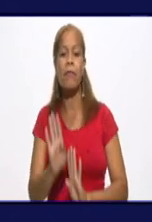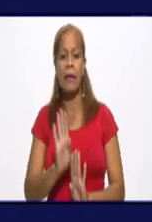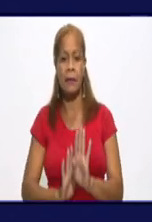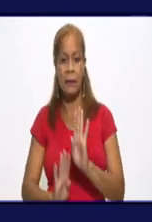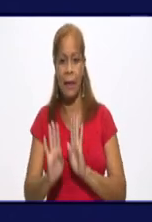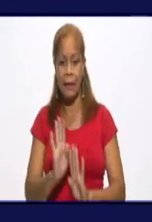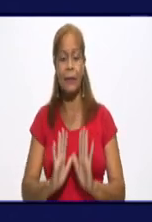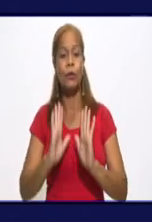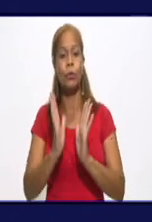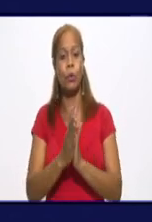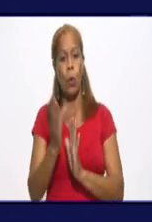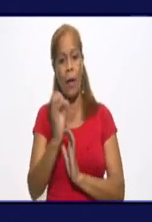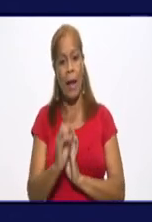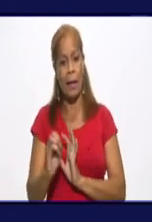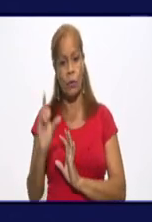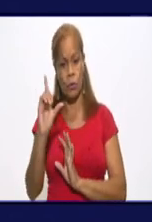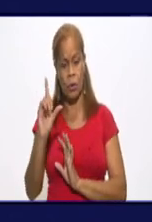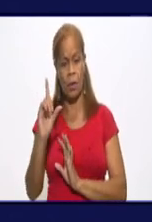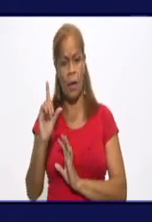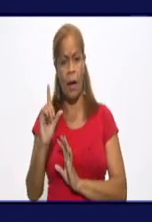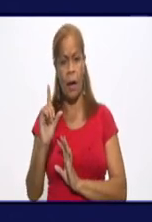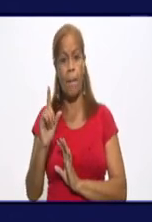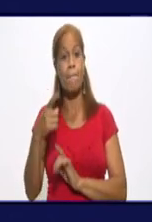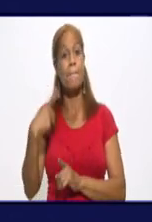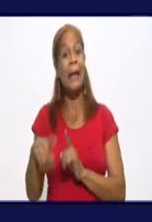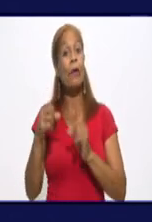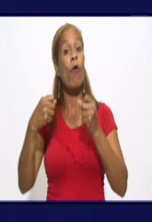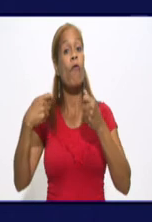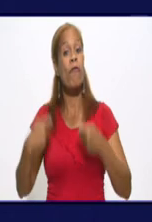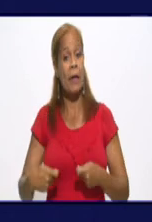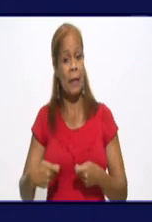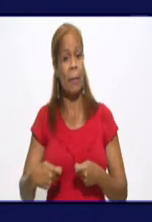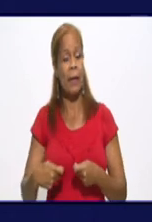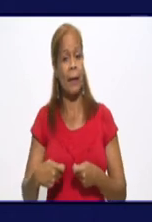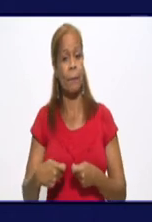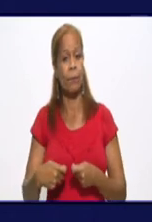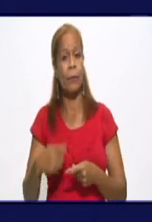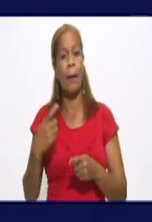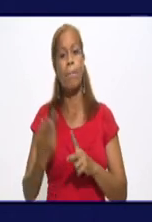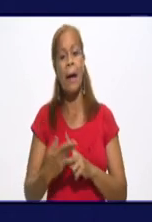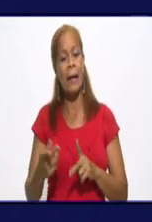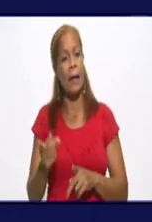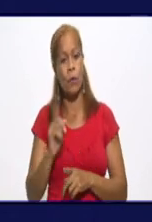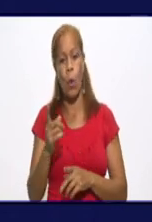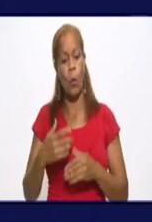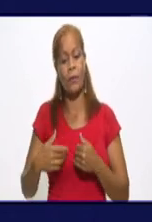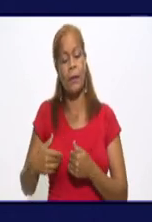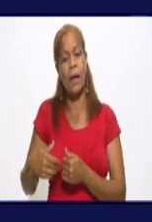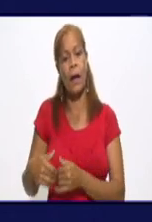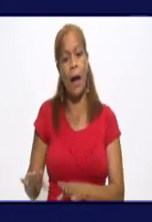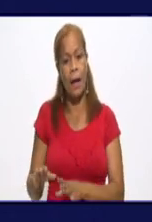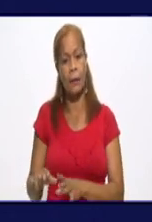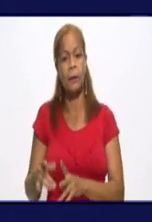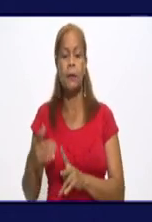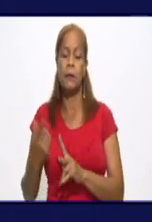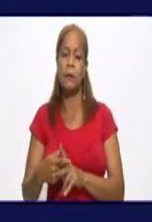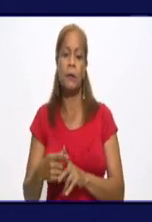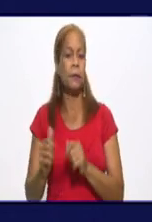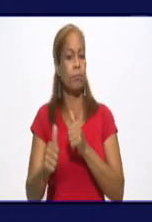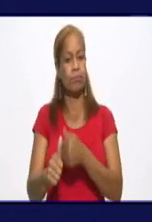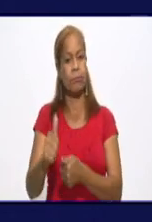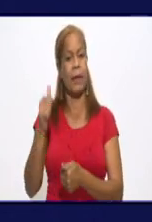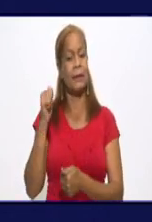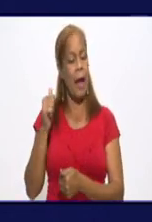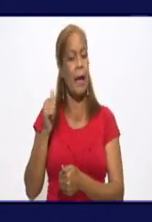con pasos cortos, pero muy firmes, para no descuidarnos y retroceder. En ninguna de las